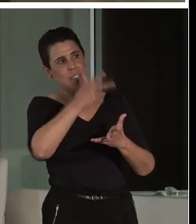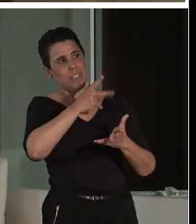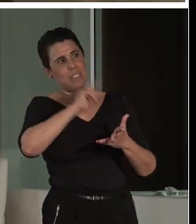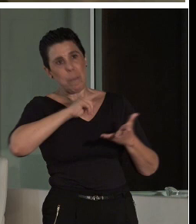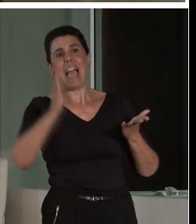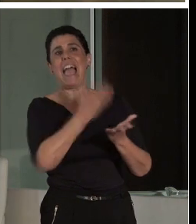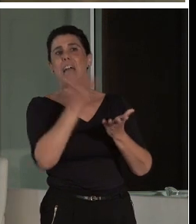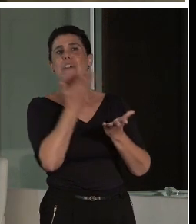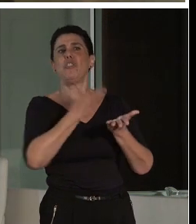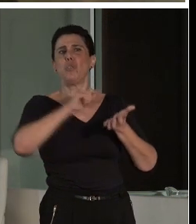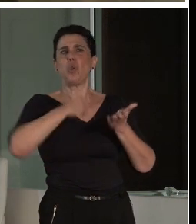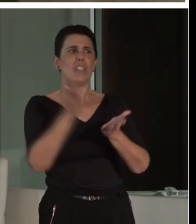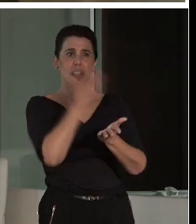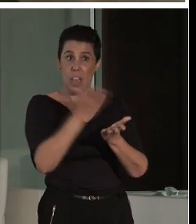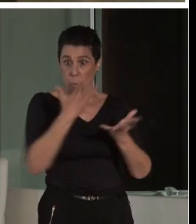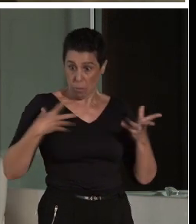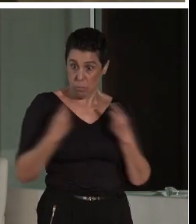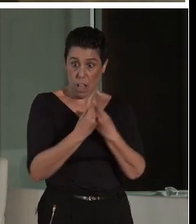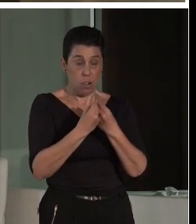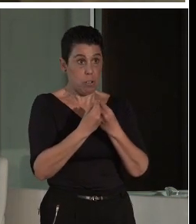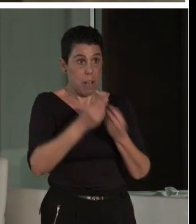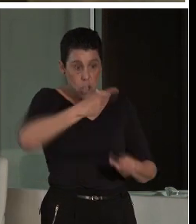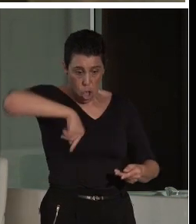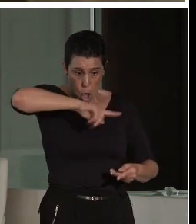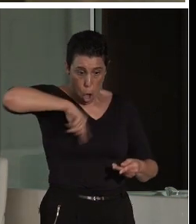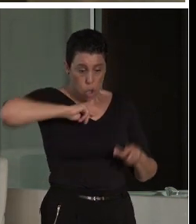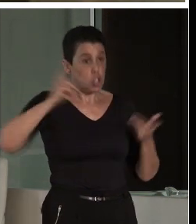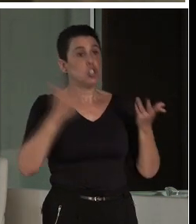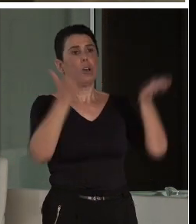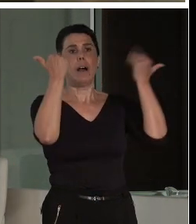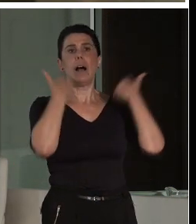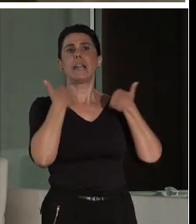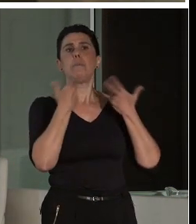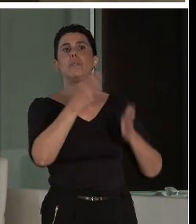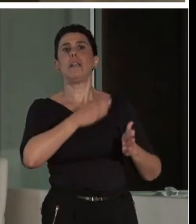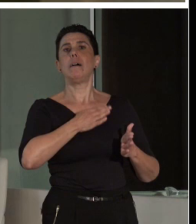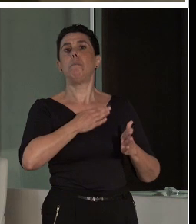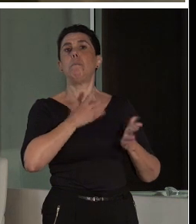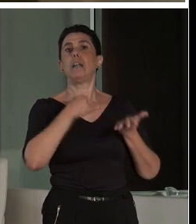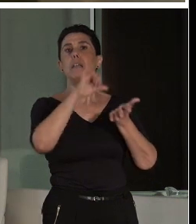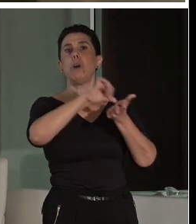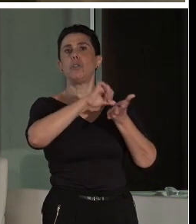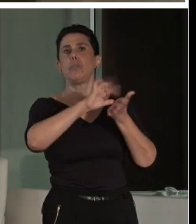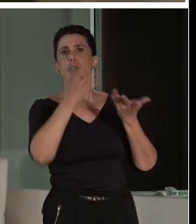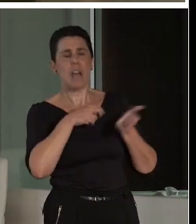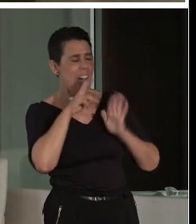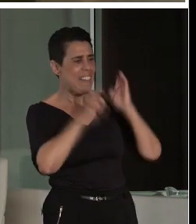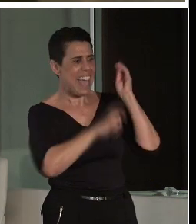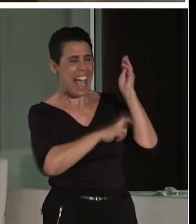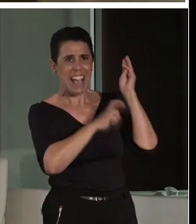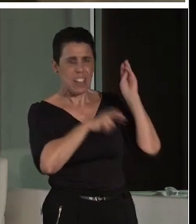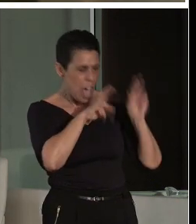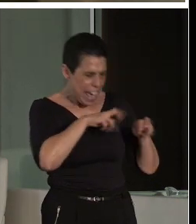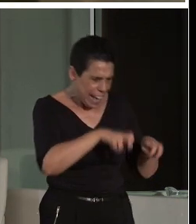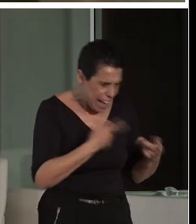acompañan. Nosotros nos encargamos de todo lo que tiene que ver con el patrimonio de la ciudad. Si supervisamos las excavaciones arqueológicas,